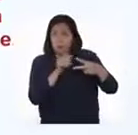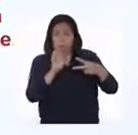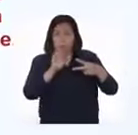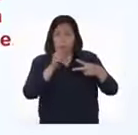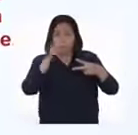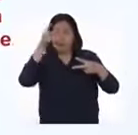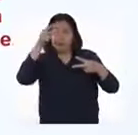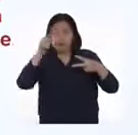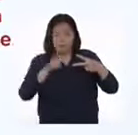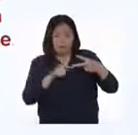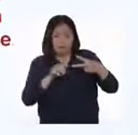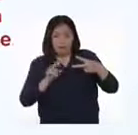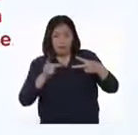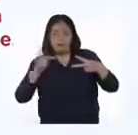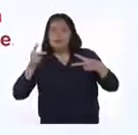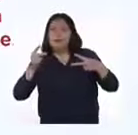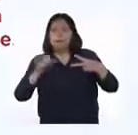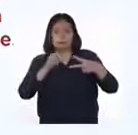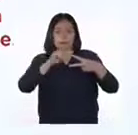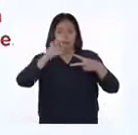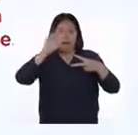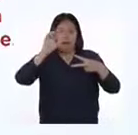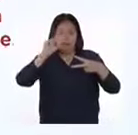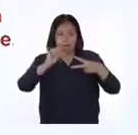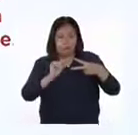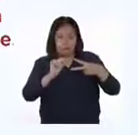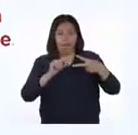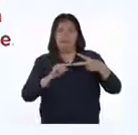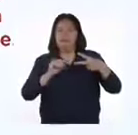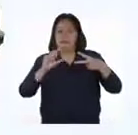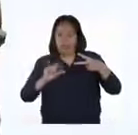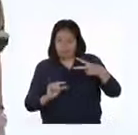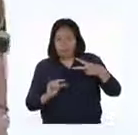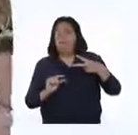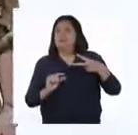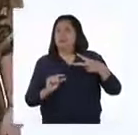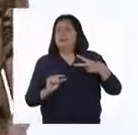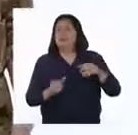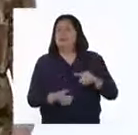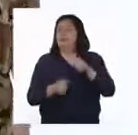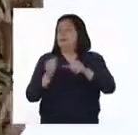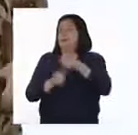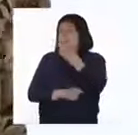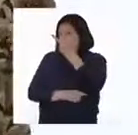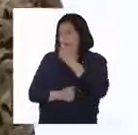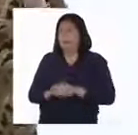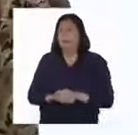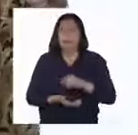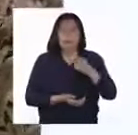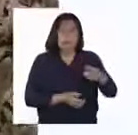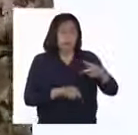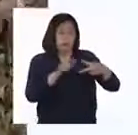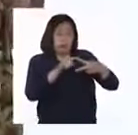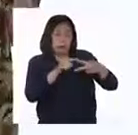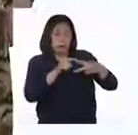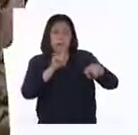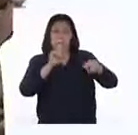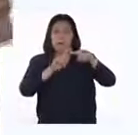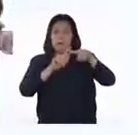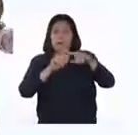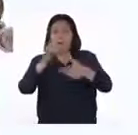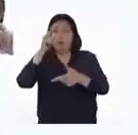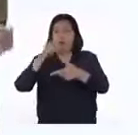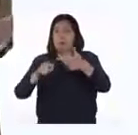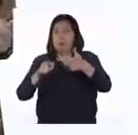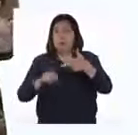aumenta, la otra también. Y si una disminuye, la otra disminuye. Número dos. Si una se multiplica o divide